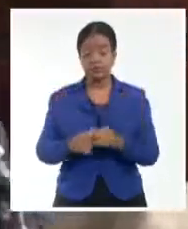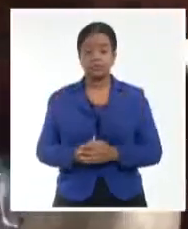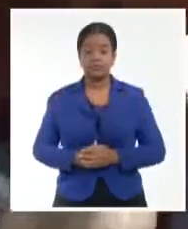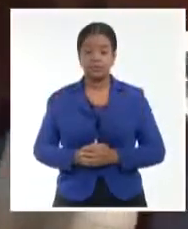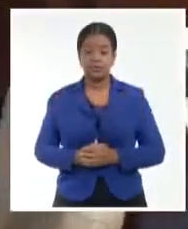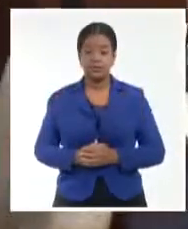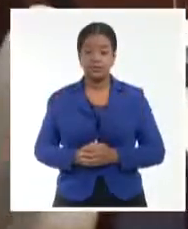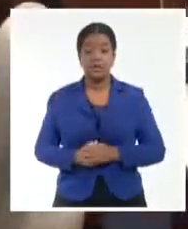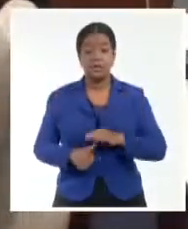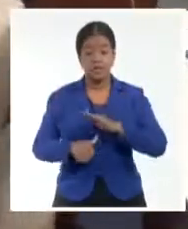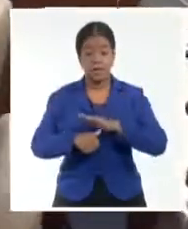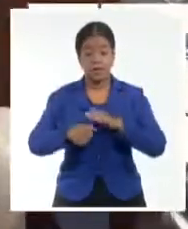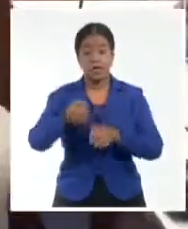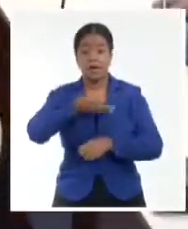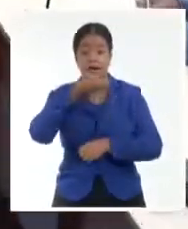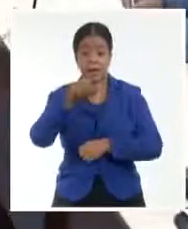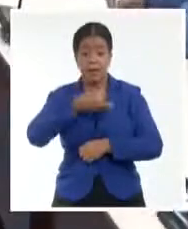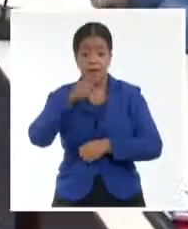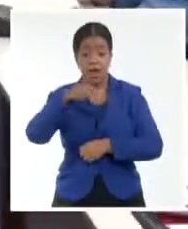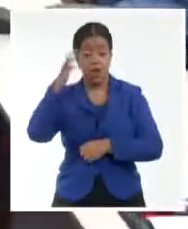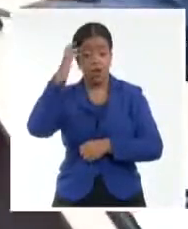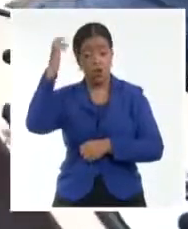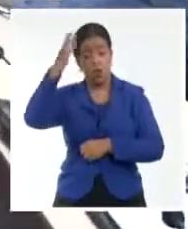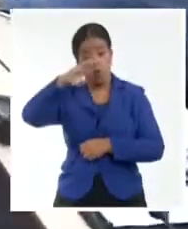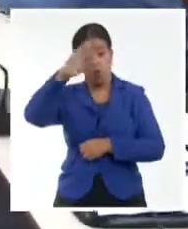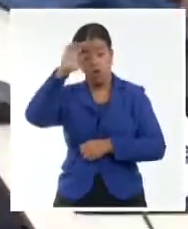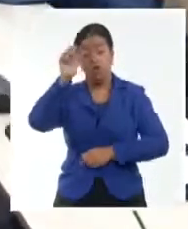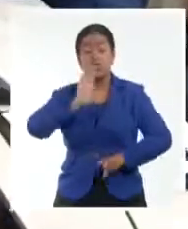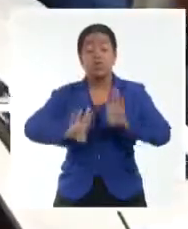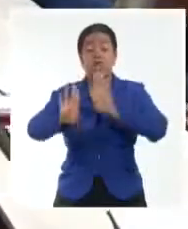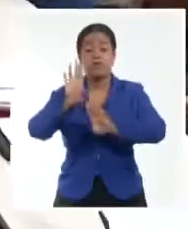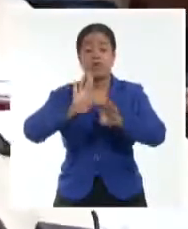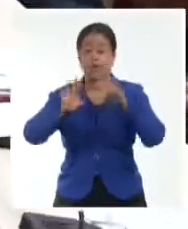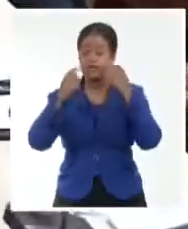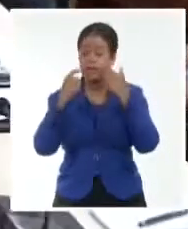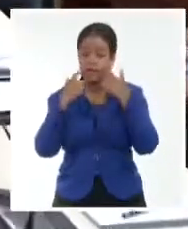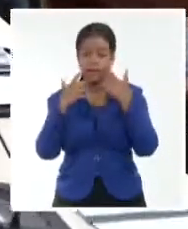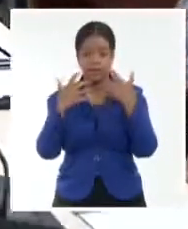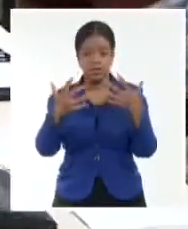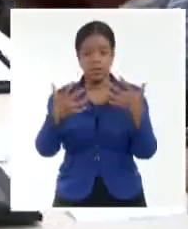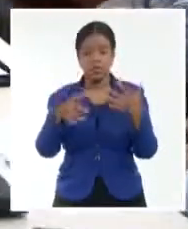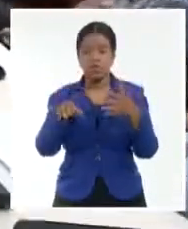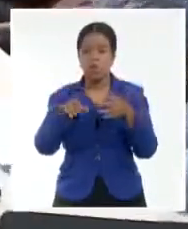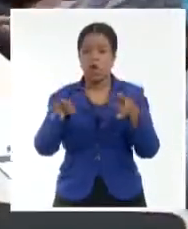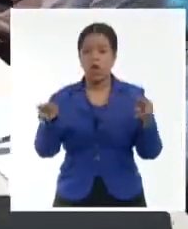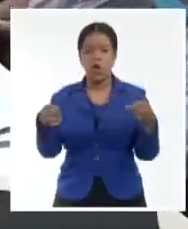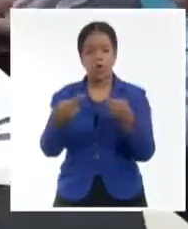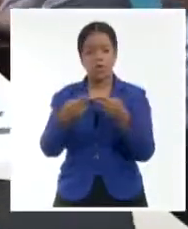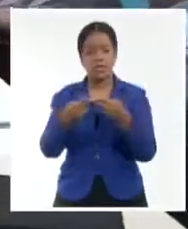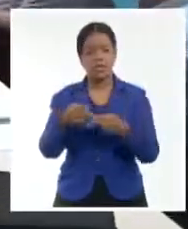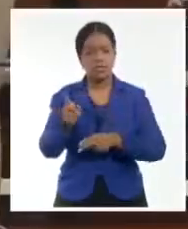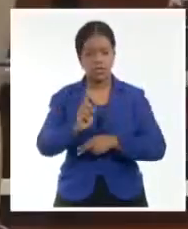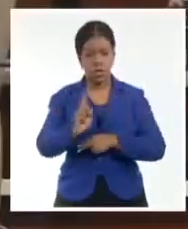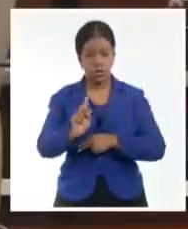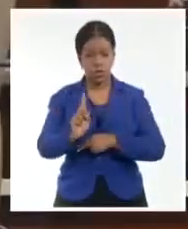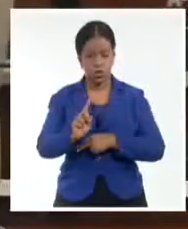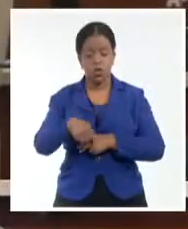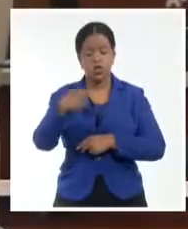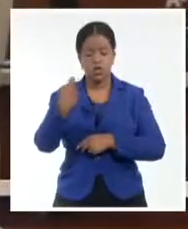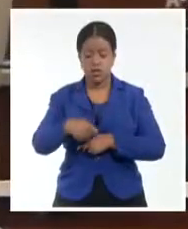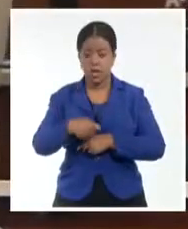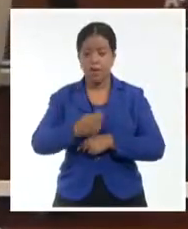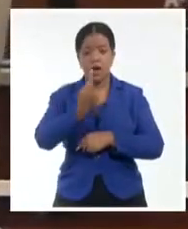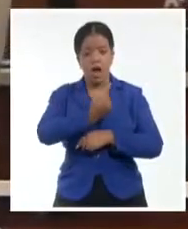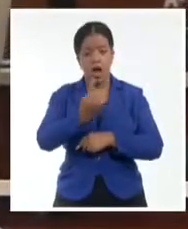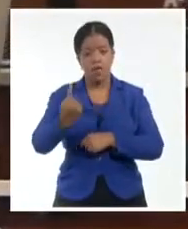gobierno cubano en materia de comercio exterior defiende la lógica de no poner a competir las grandes operaciones que realiza el país en esa esfera